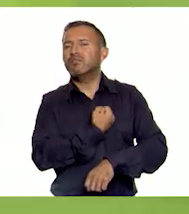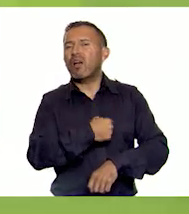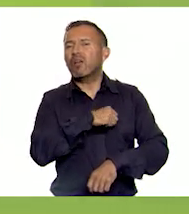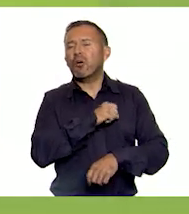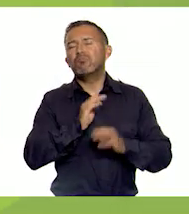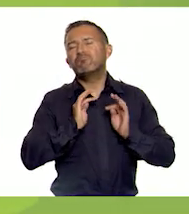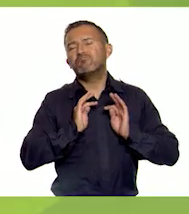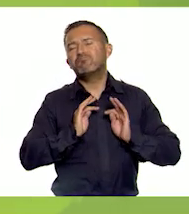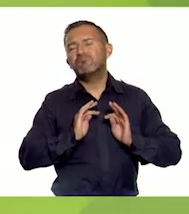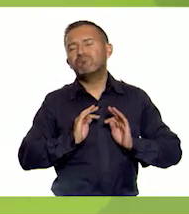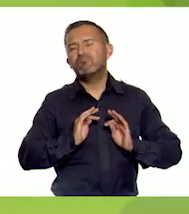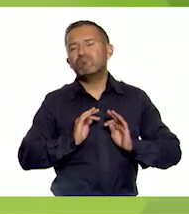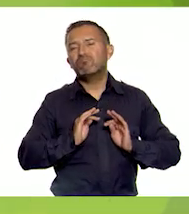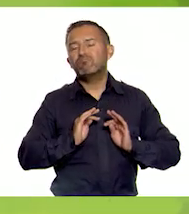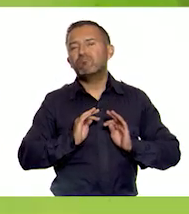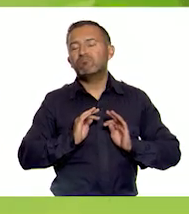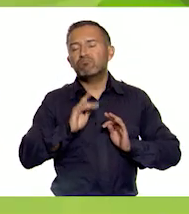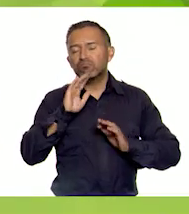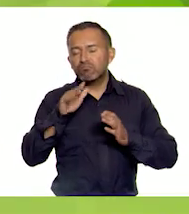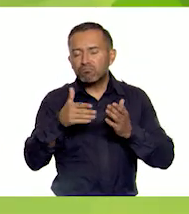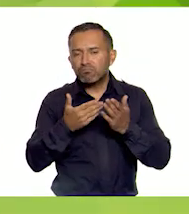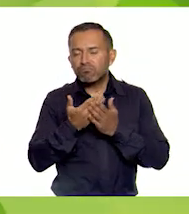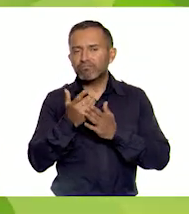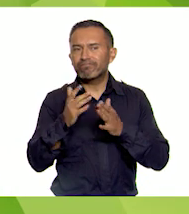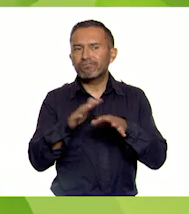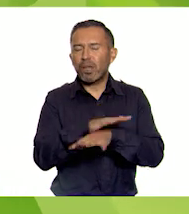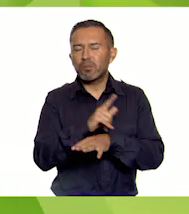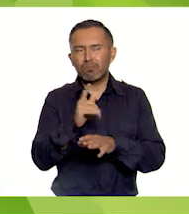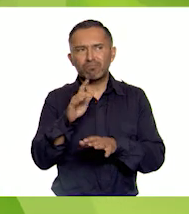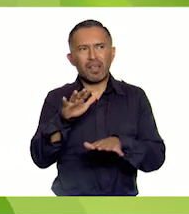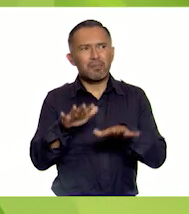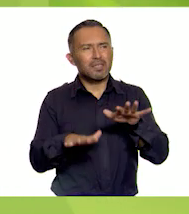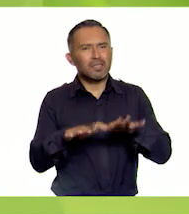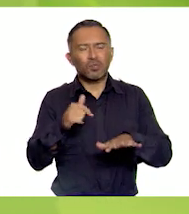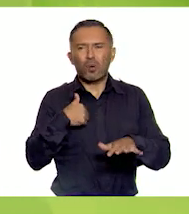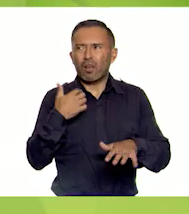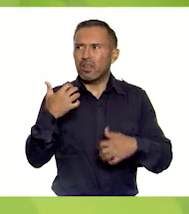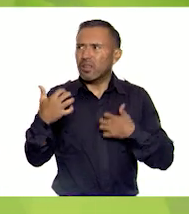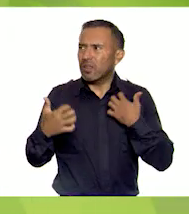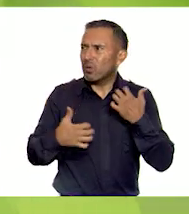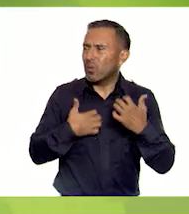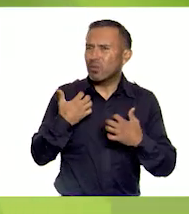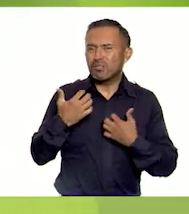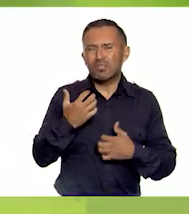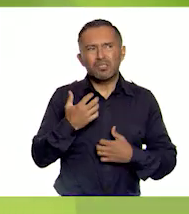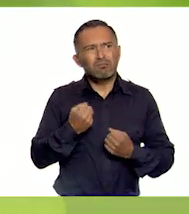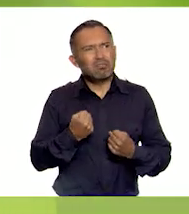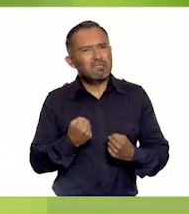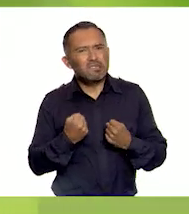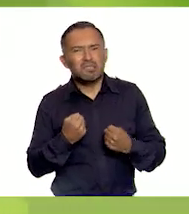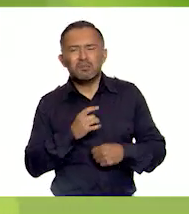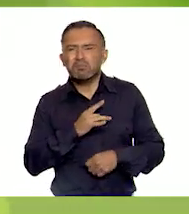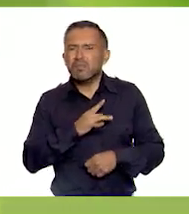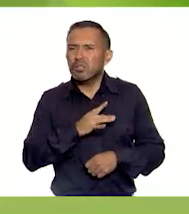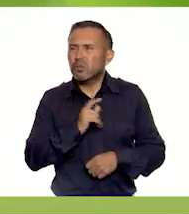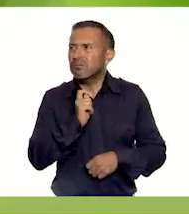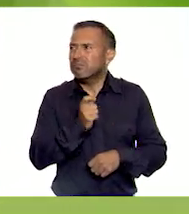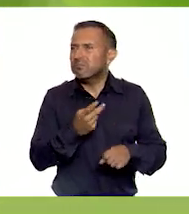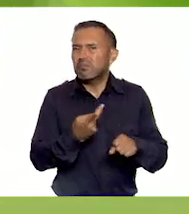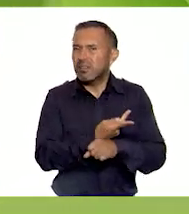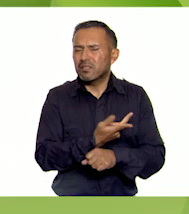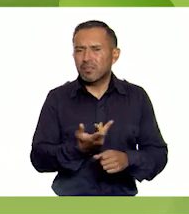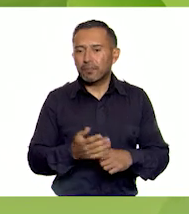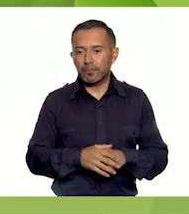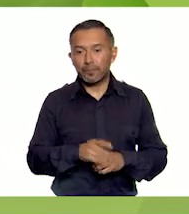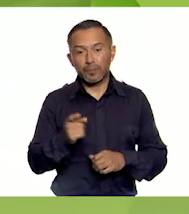Pero hay otros días que siento mucho enojo y miedo por lo que está pasando. Hola, ¿qué tal? Yo